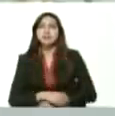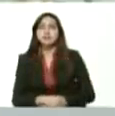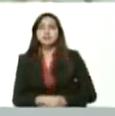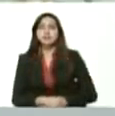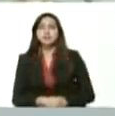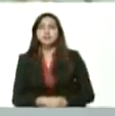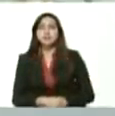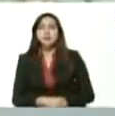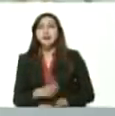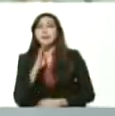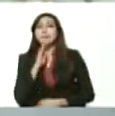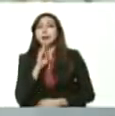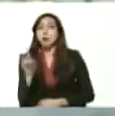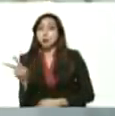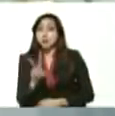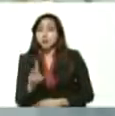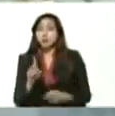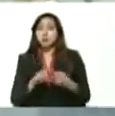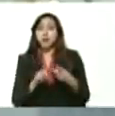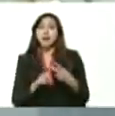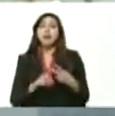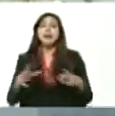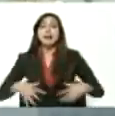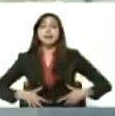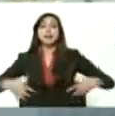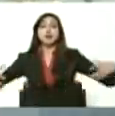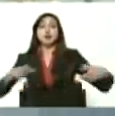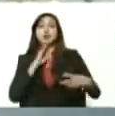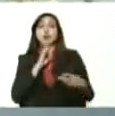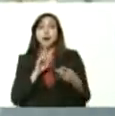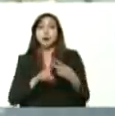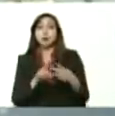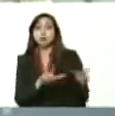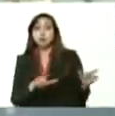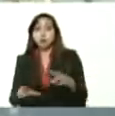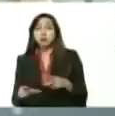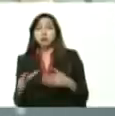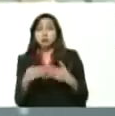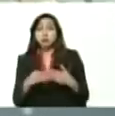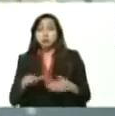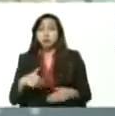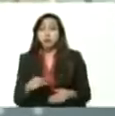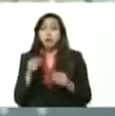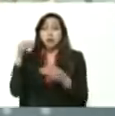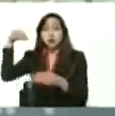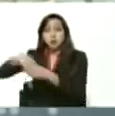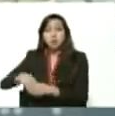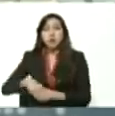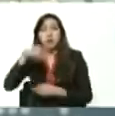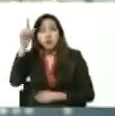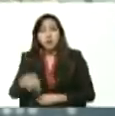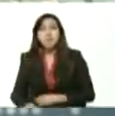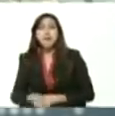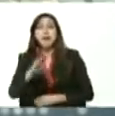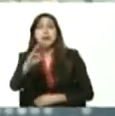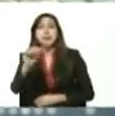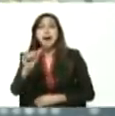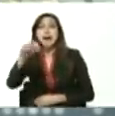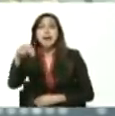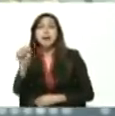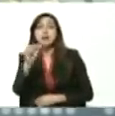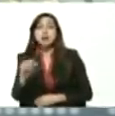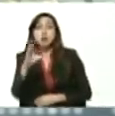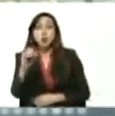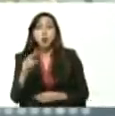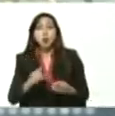Banco de Venezuela, Banco del Tesoro, Banco Nacional de Crédito, Banesco, Banca